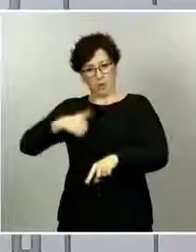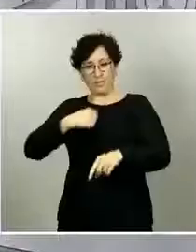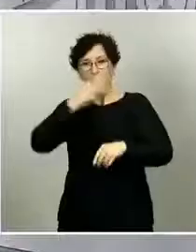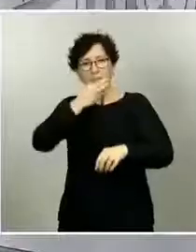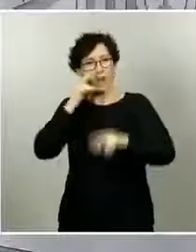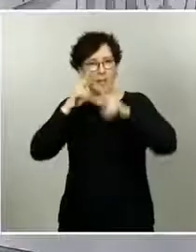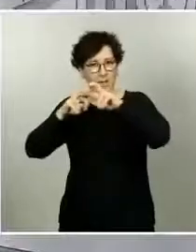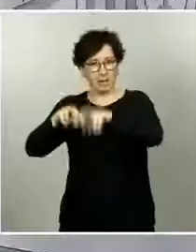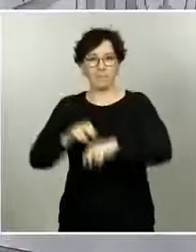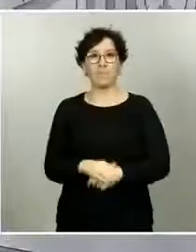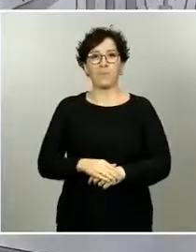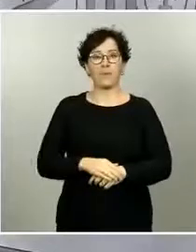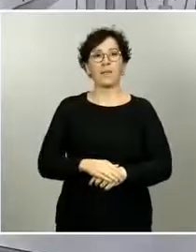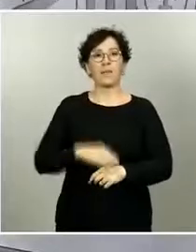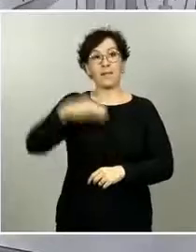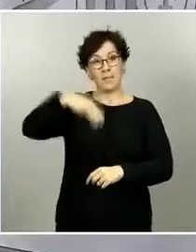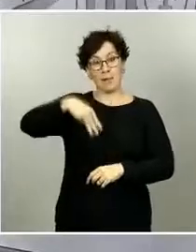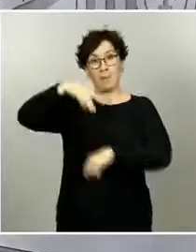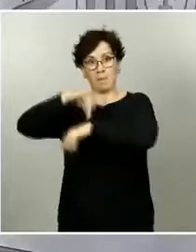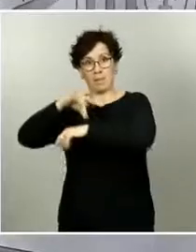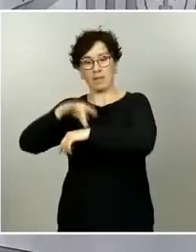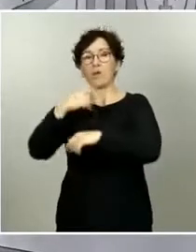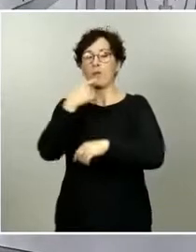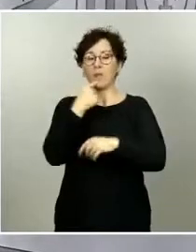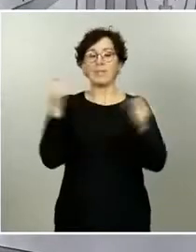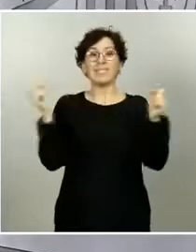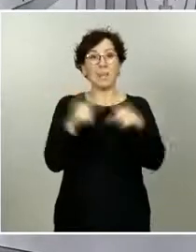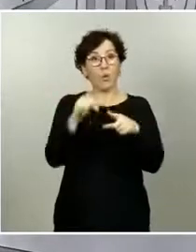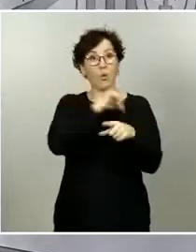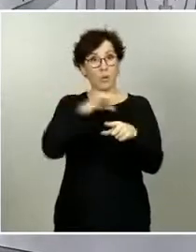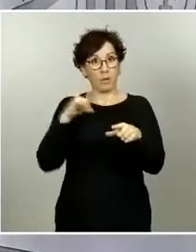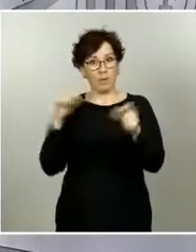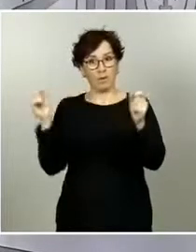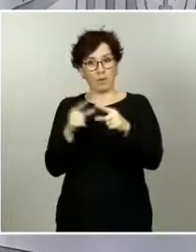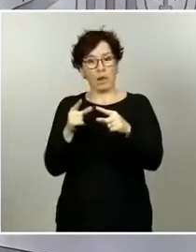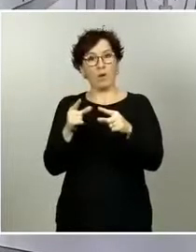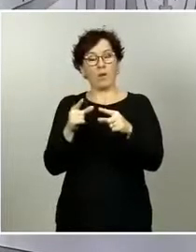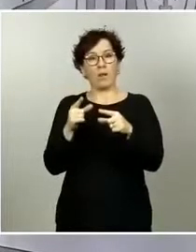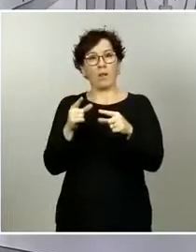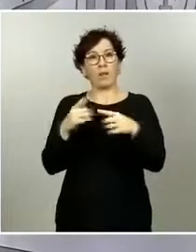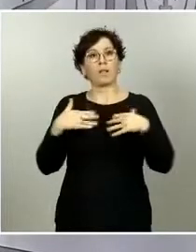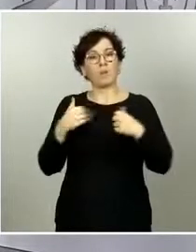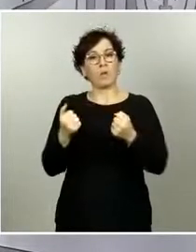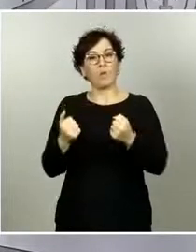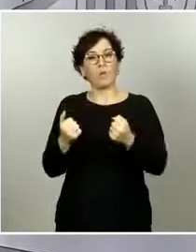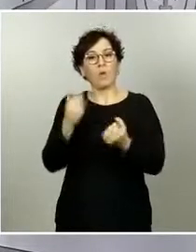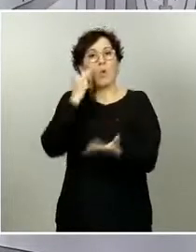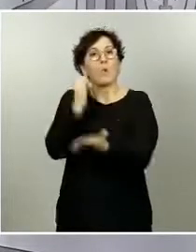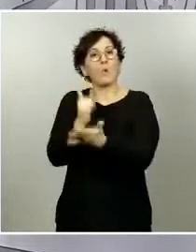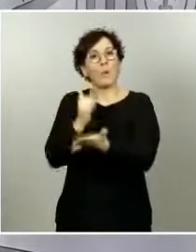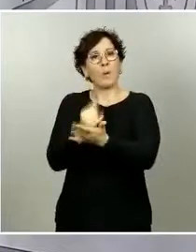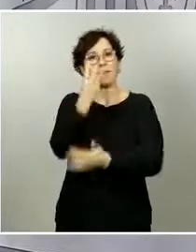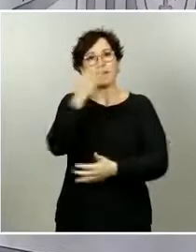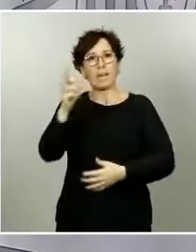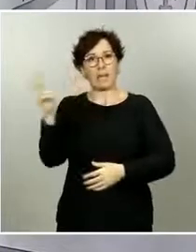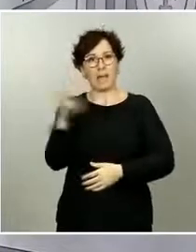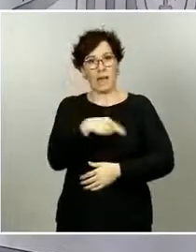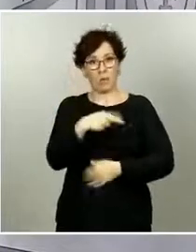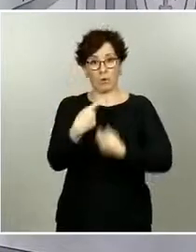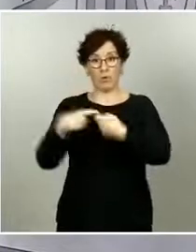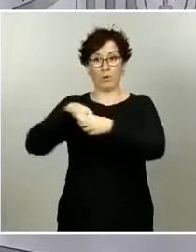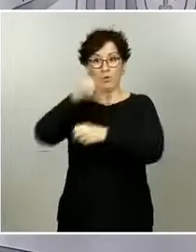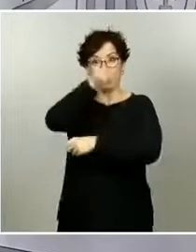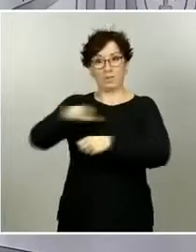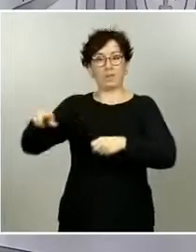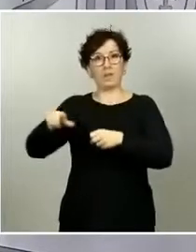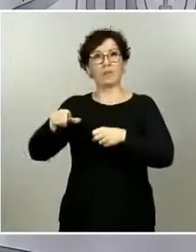hacerme la pregunta de nuevo mañana, esta misma tarde me lo estudio. Y M Médico dice, hay seguros privados de salud que están